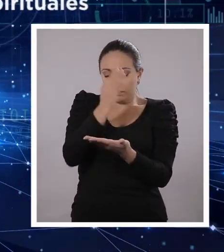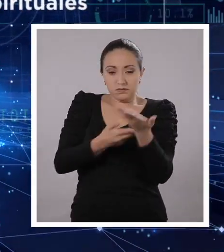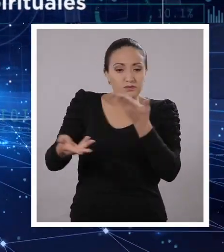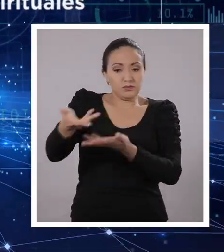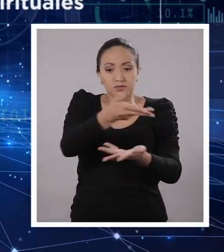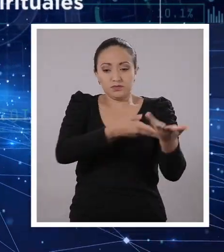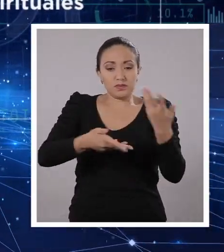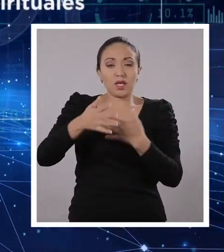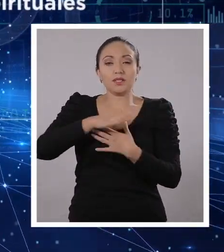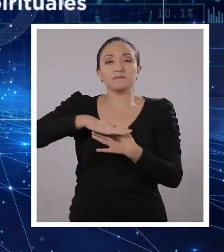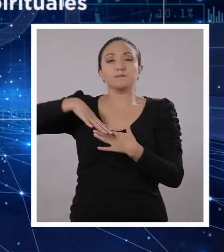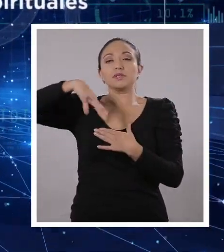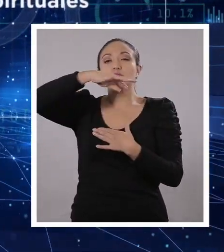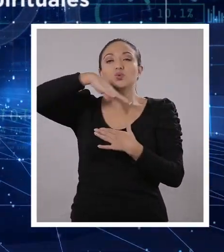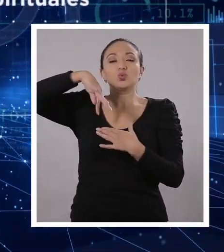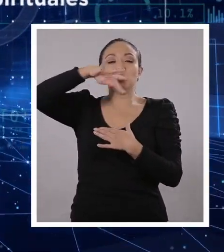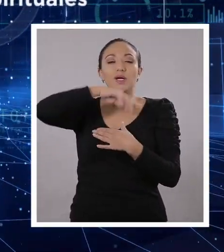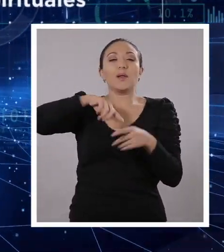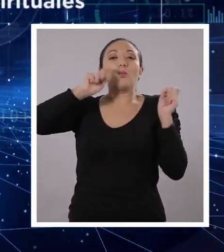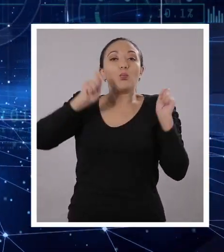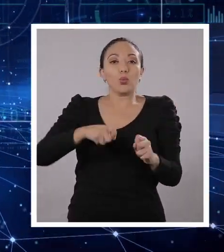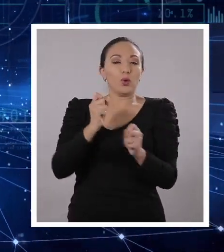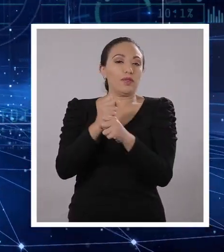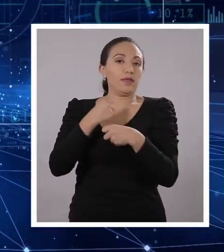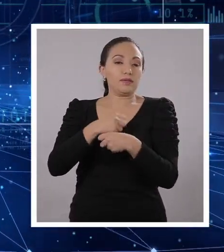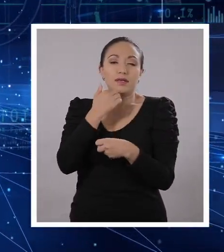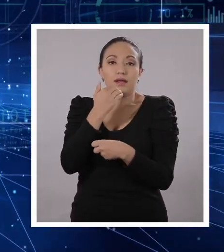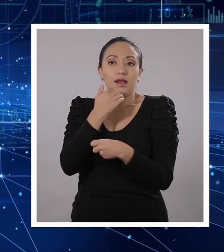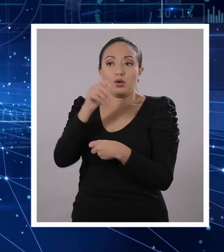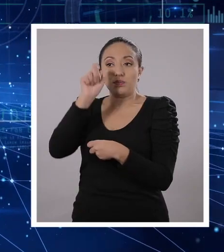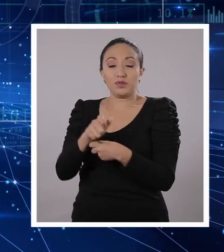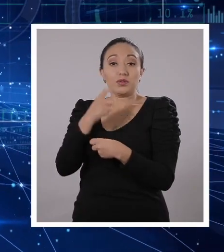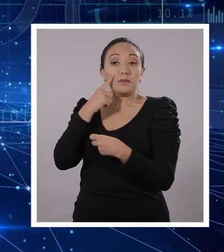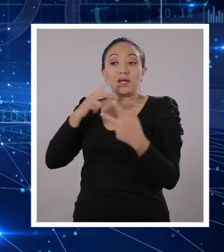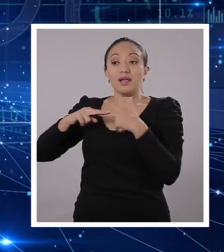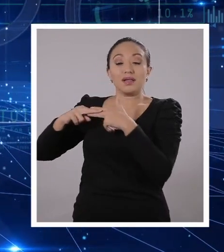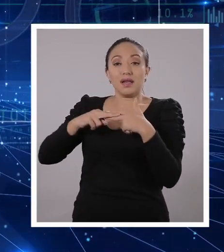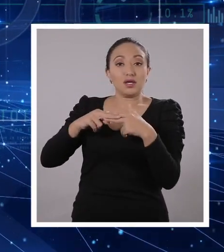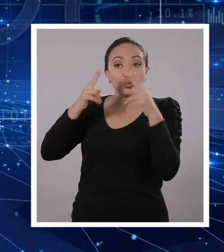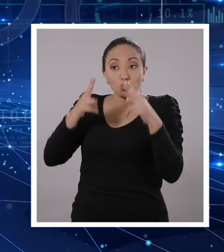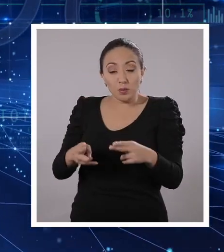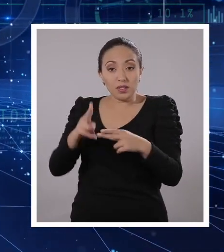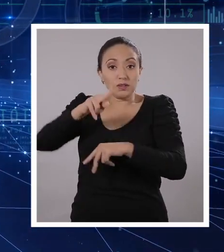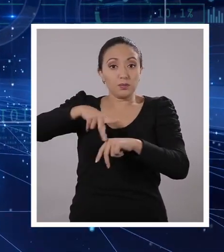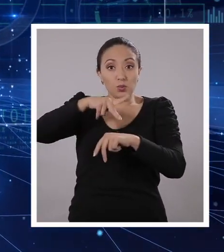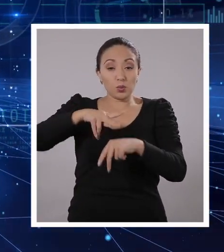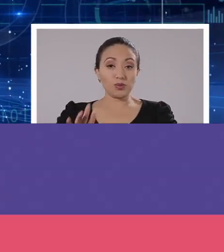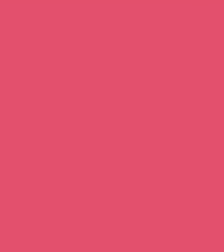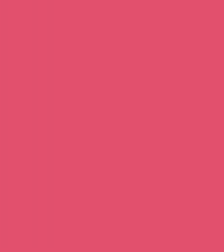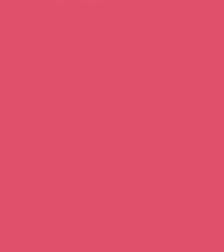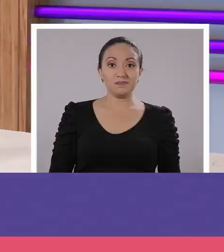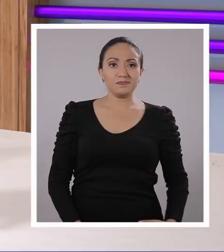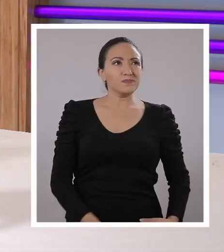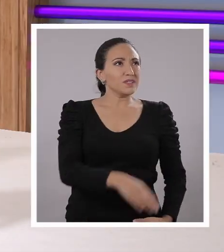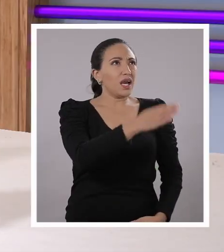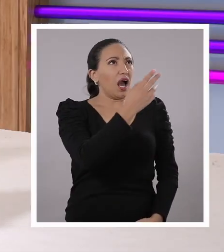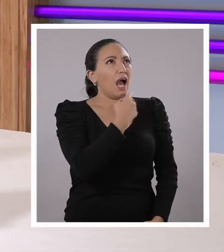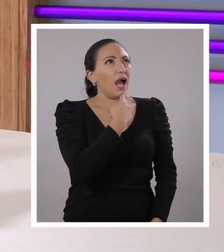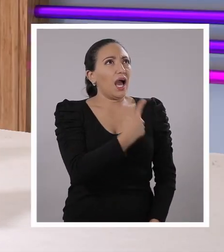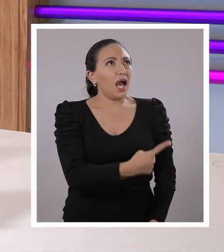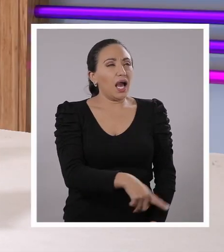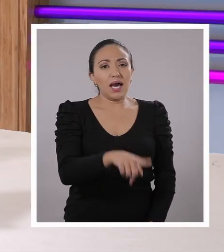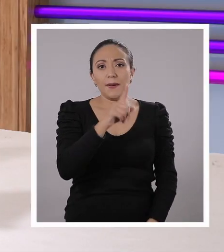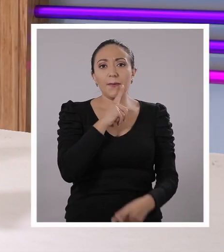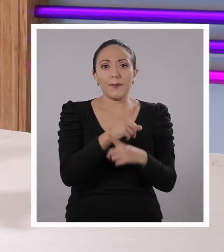cognitivas, socio-afectivas y espirituales, que son necesarias para su relación humana y profesional. Se me ha erizado la piel